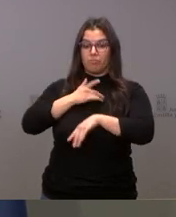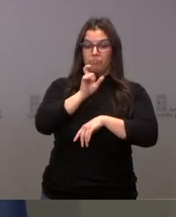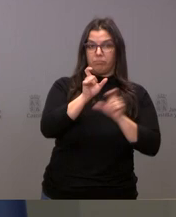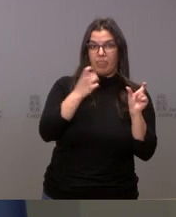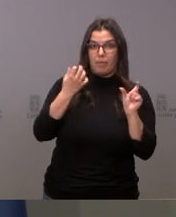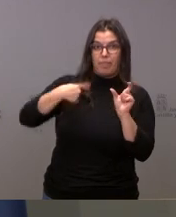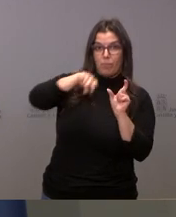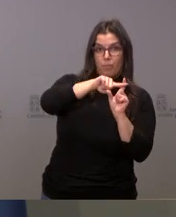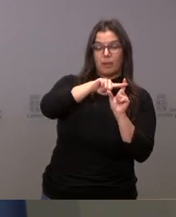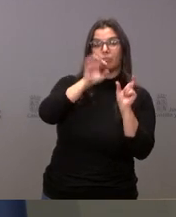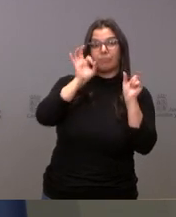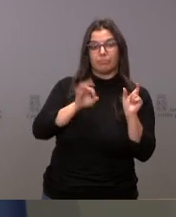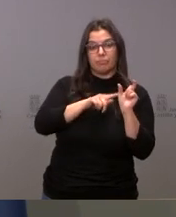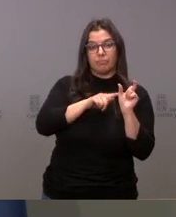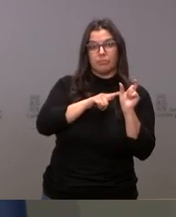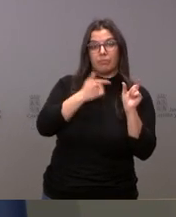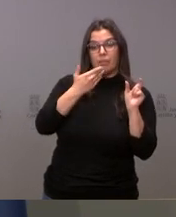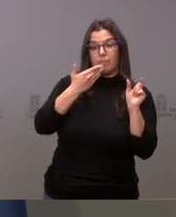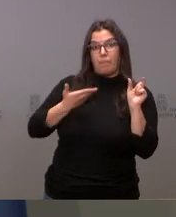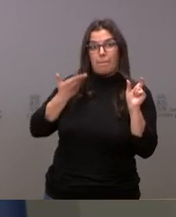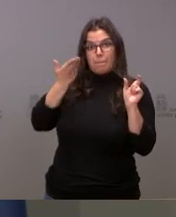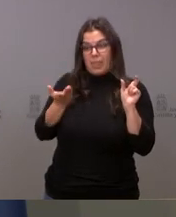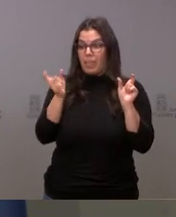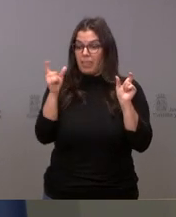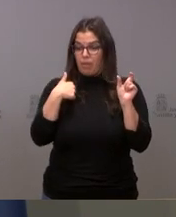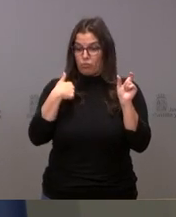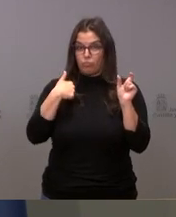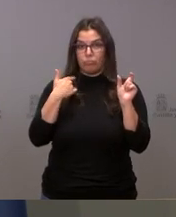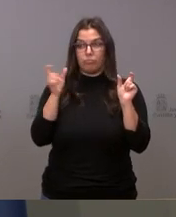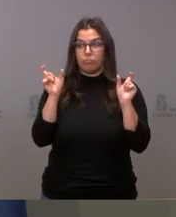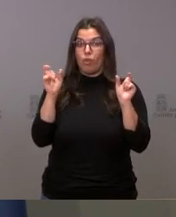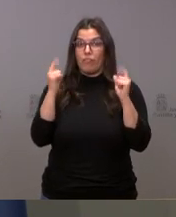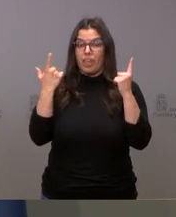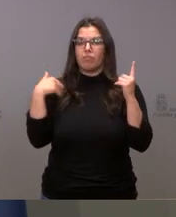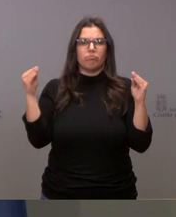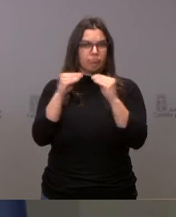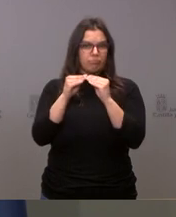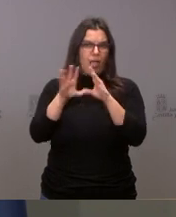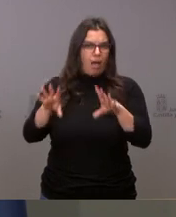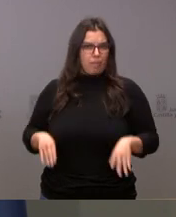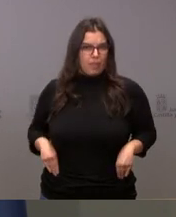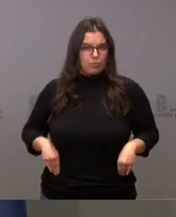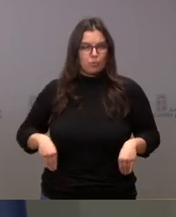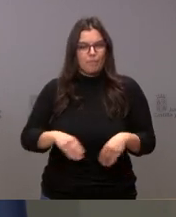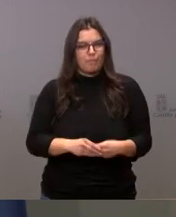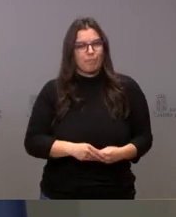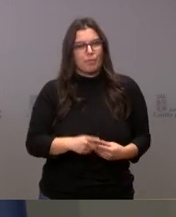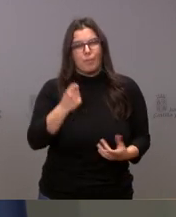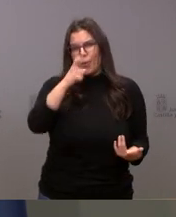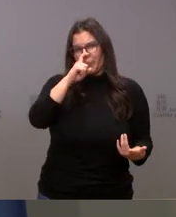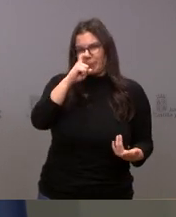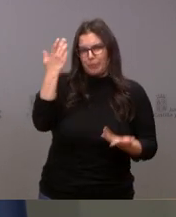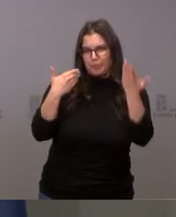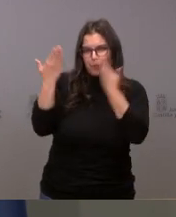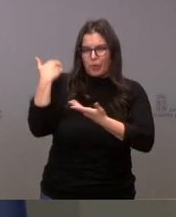coincide básicamente con las demandas de la cifra que nosotros habíamos ya formalizado. Por hacer un breve recordatorio